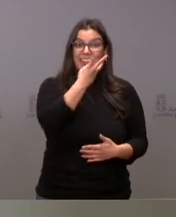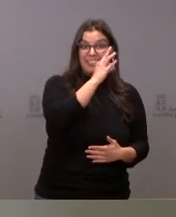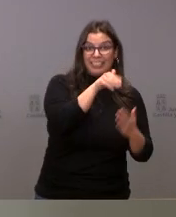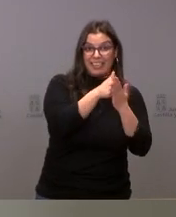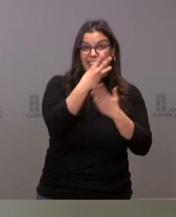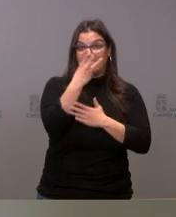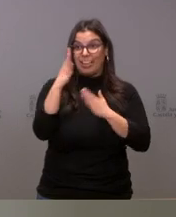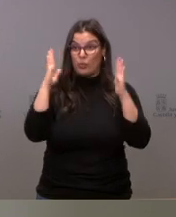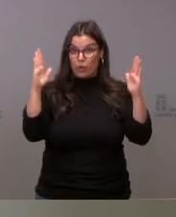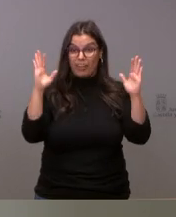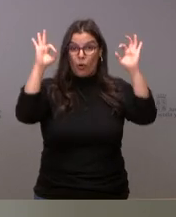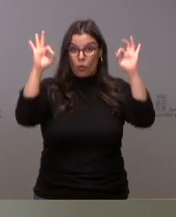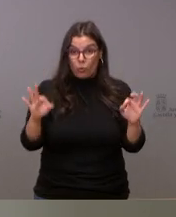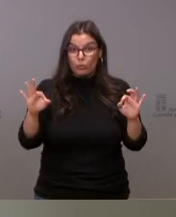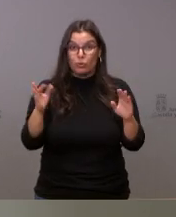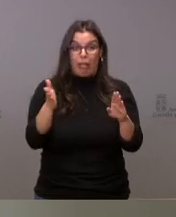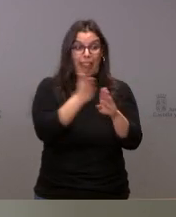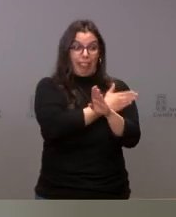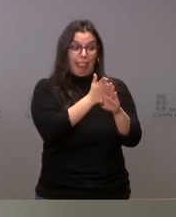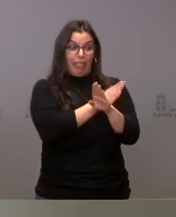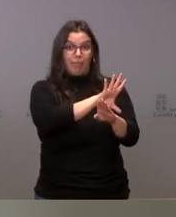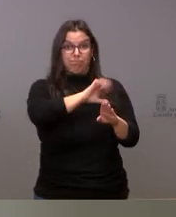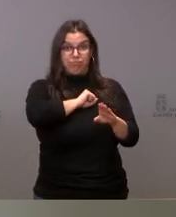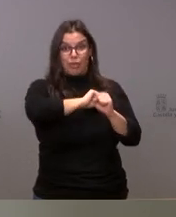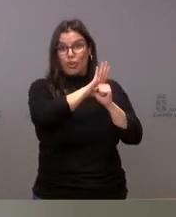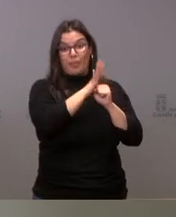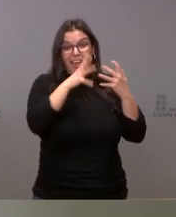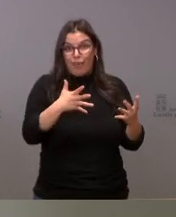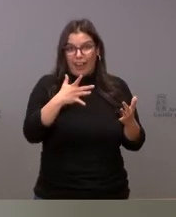personas en esta franja de edad que han padecido la infección y por lo tanto